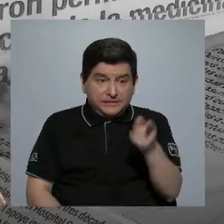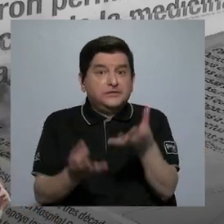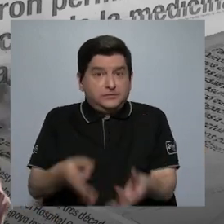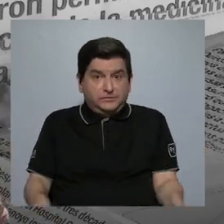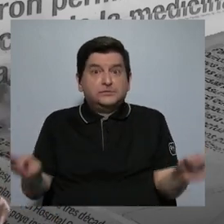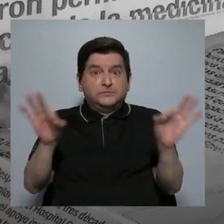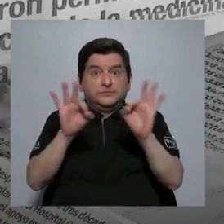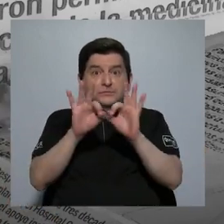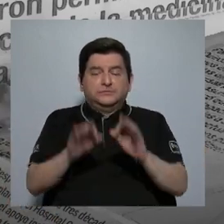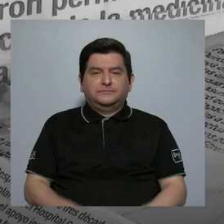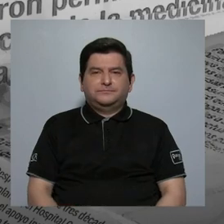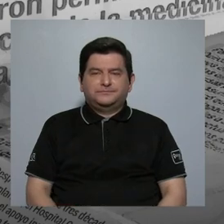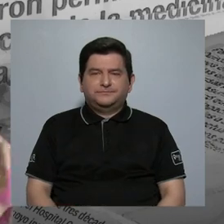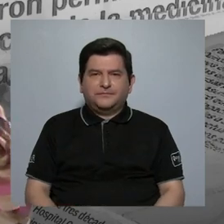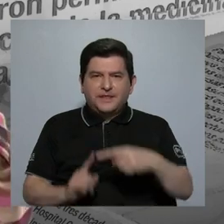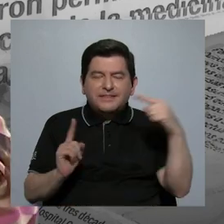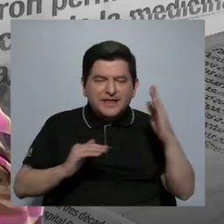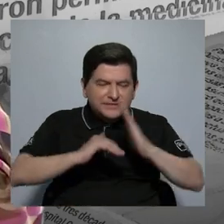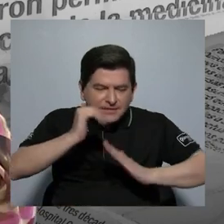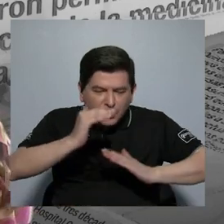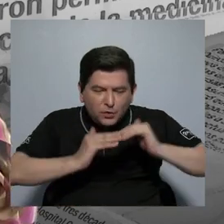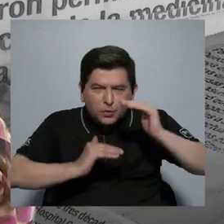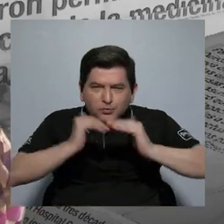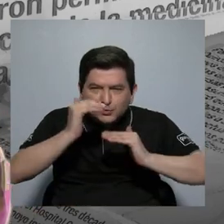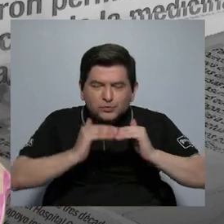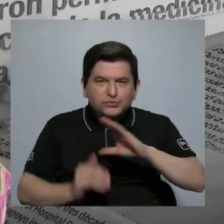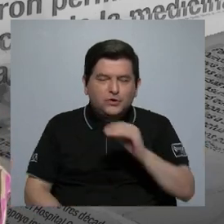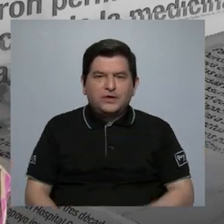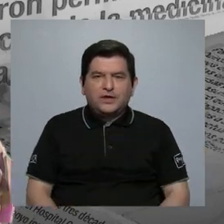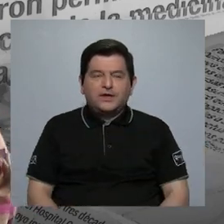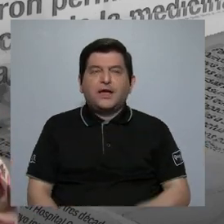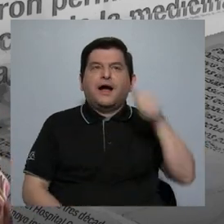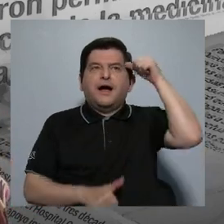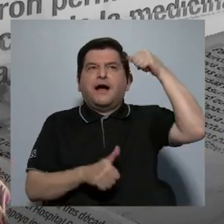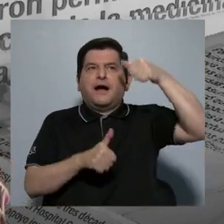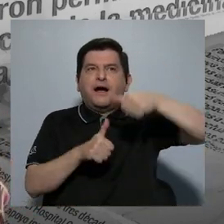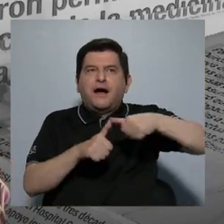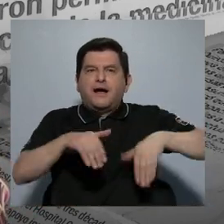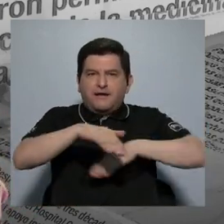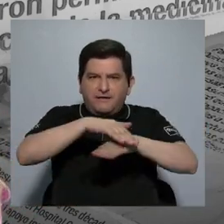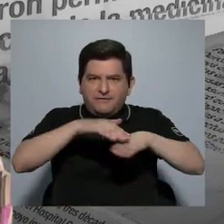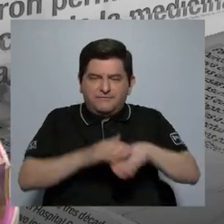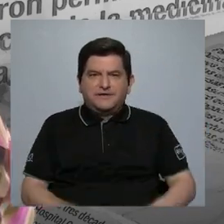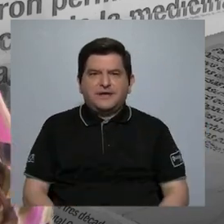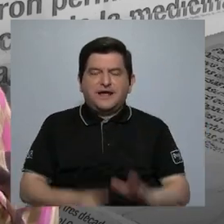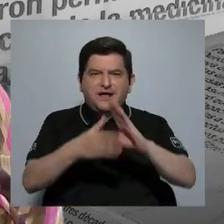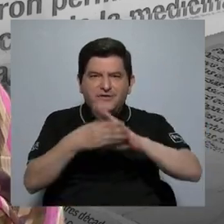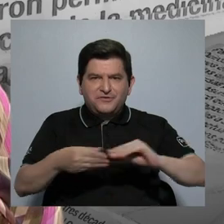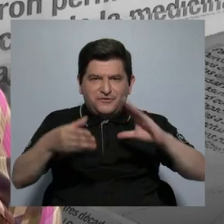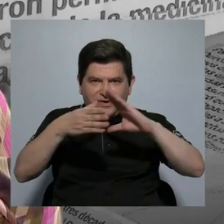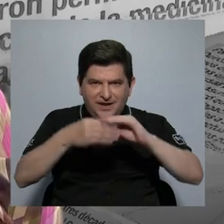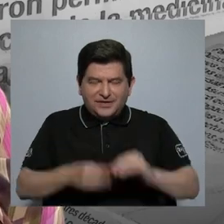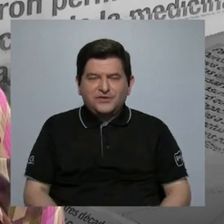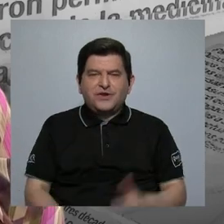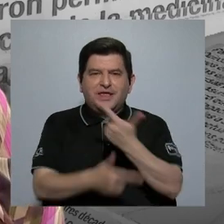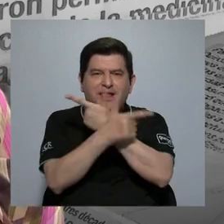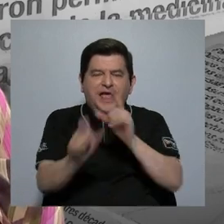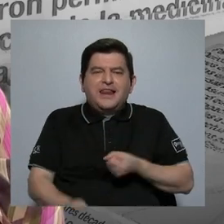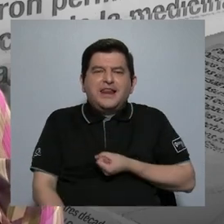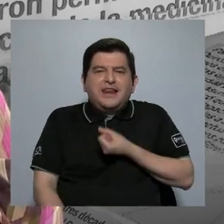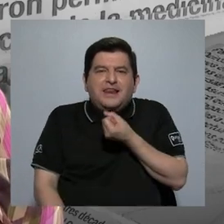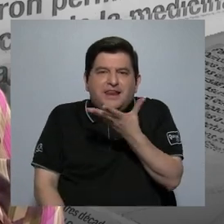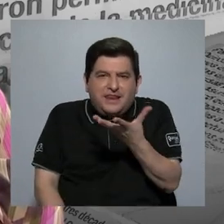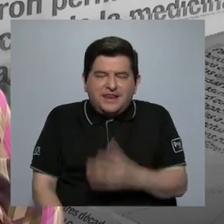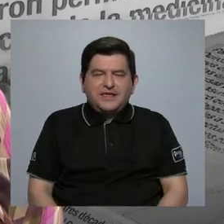Eso es muy importante. Entonces, a partir de la construcción y tomando en cuenta como referente a la Relatoría para la